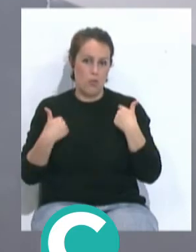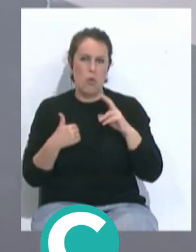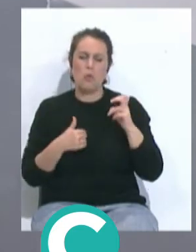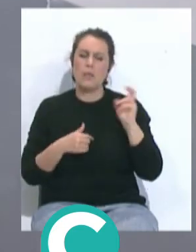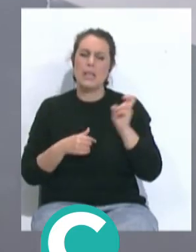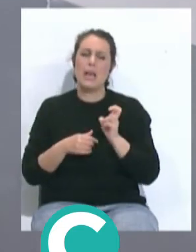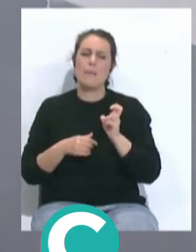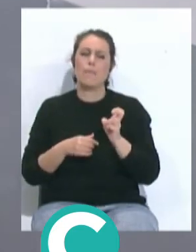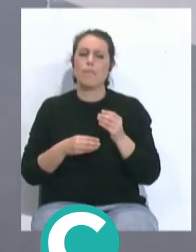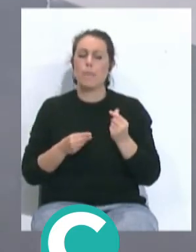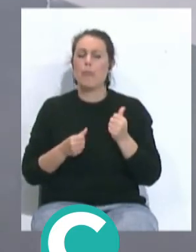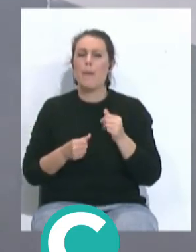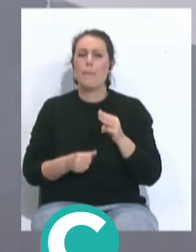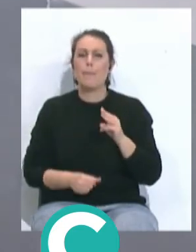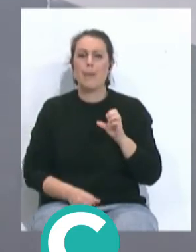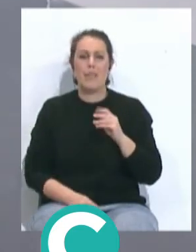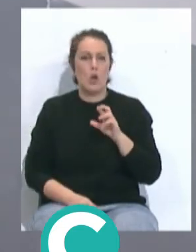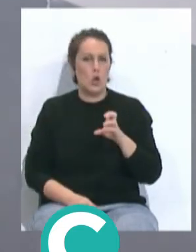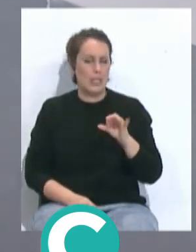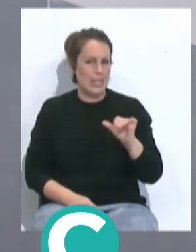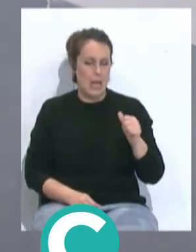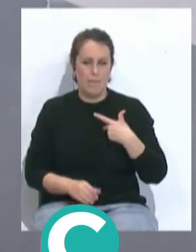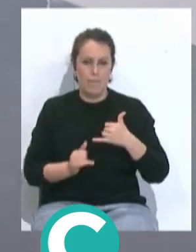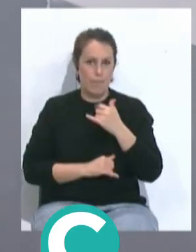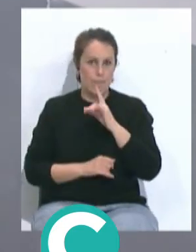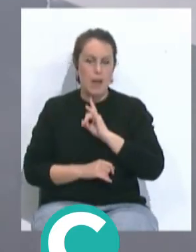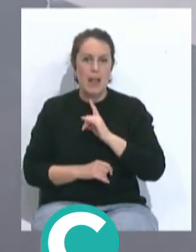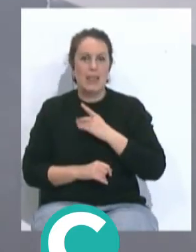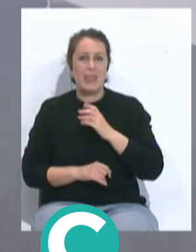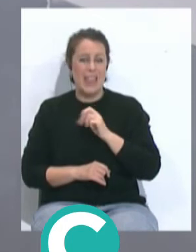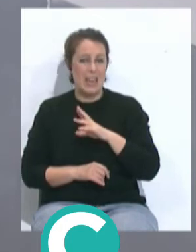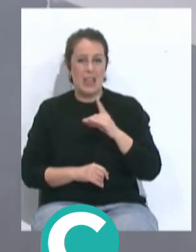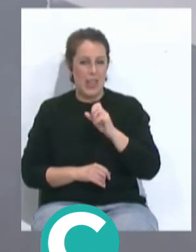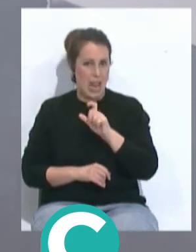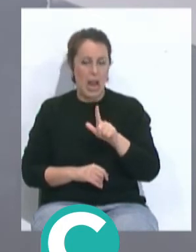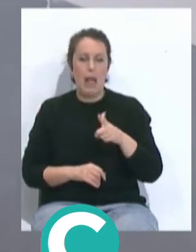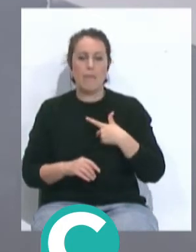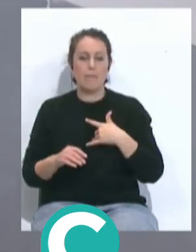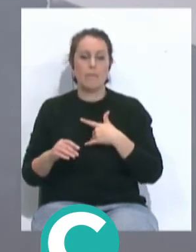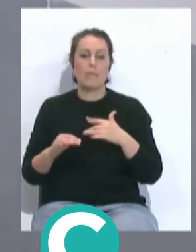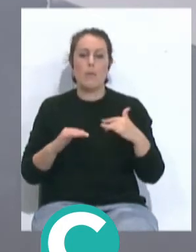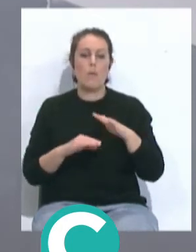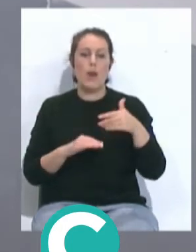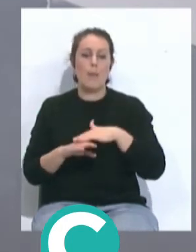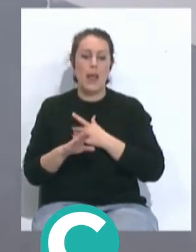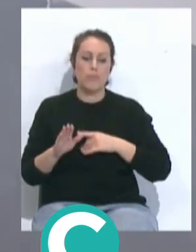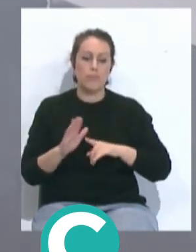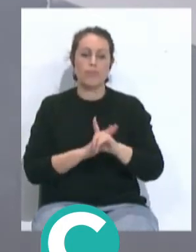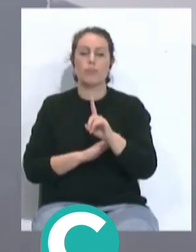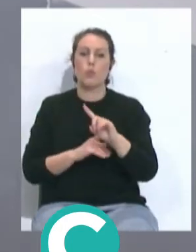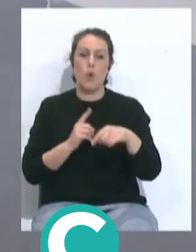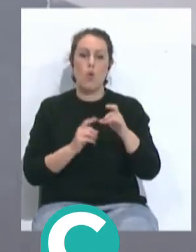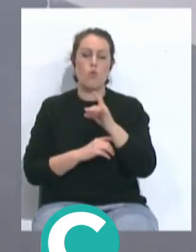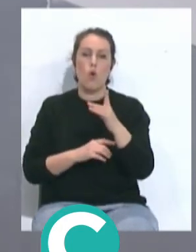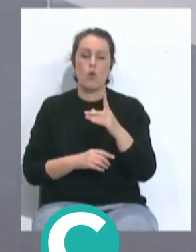que venía, Darder, Pedroza saca mal, Darder viene de fuera del campo para introducirse, luego mete el